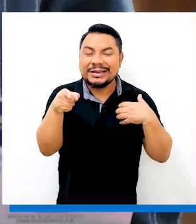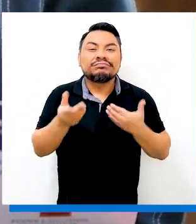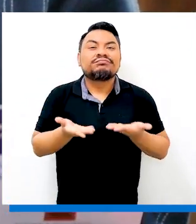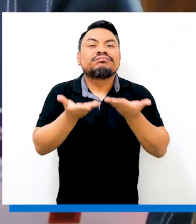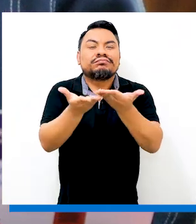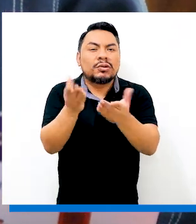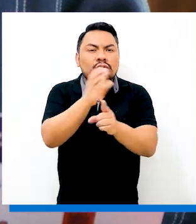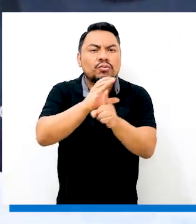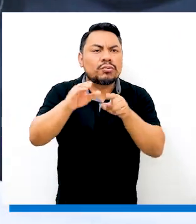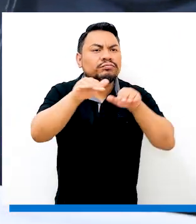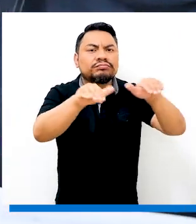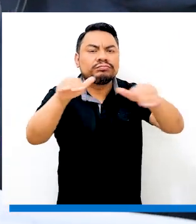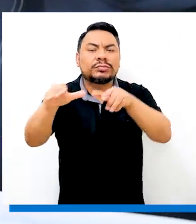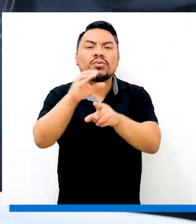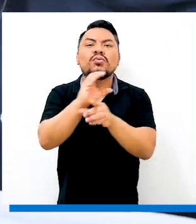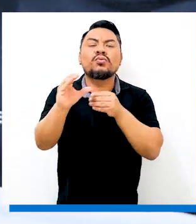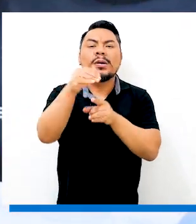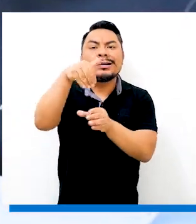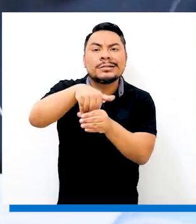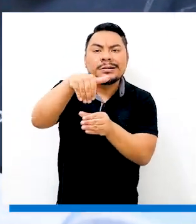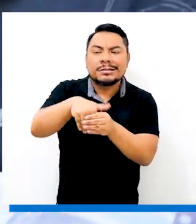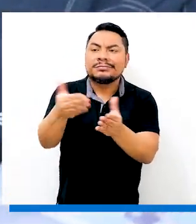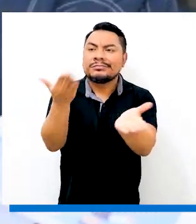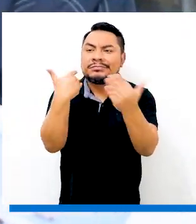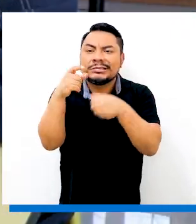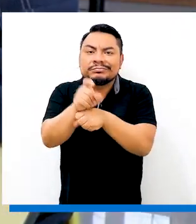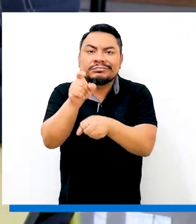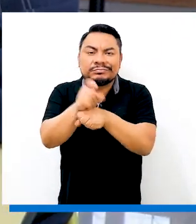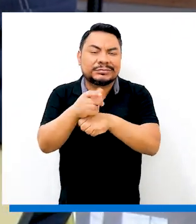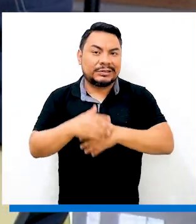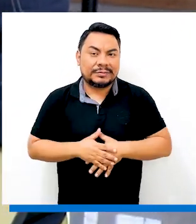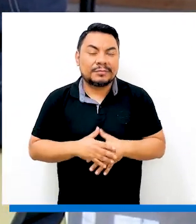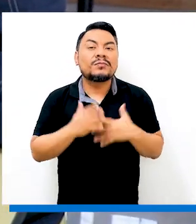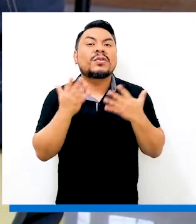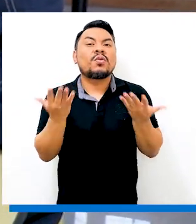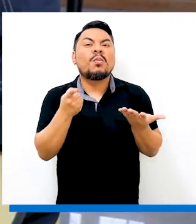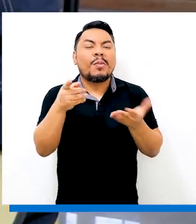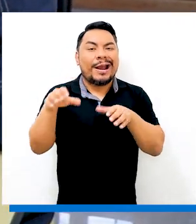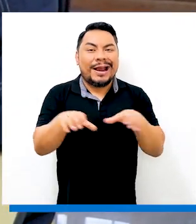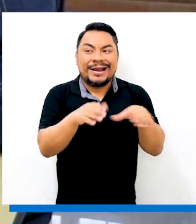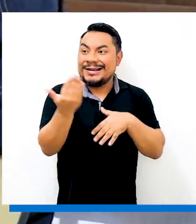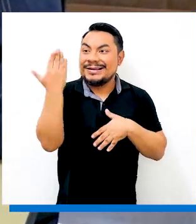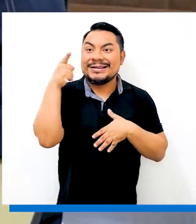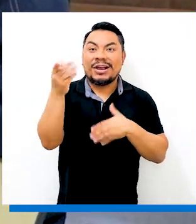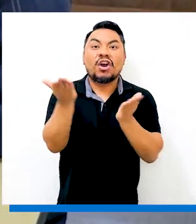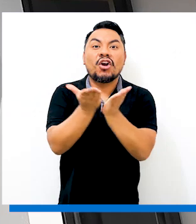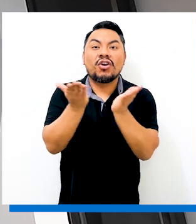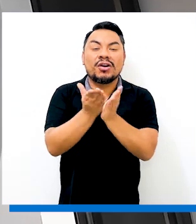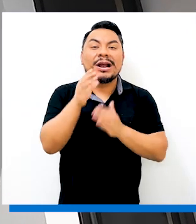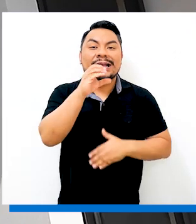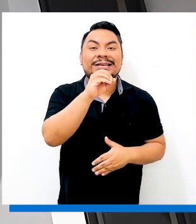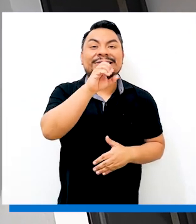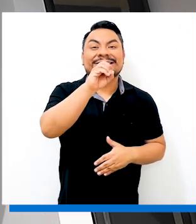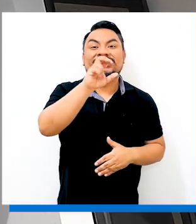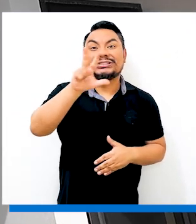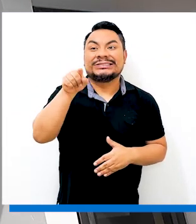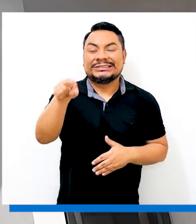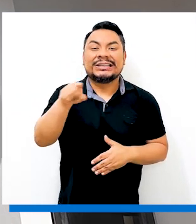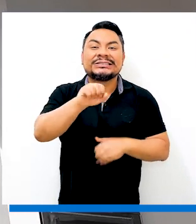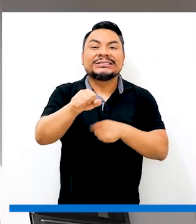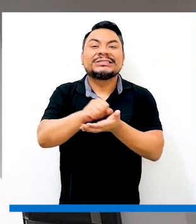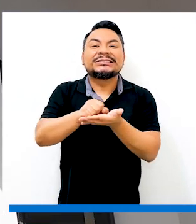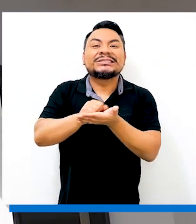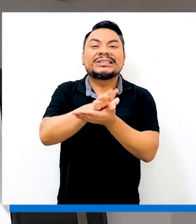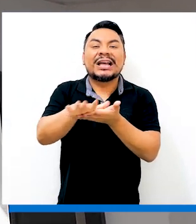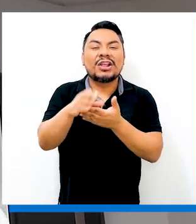fortalecer la cultura electoral de la población mediante sesiones educativas como las desarrolladas en el Colegio 503